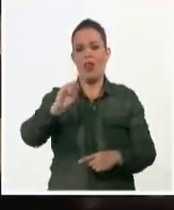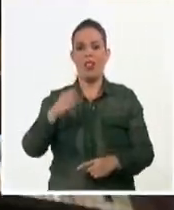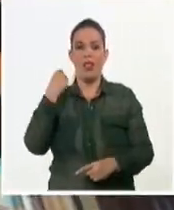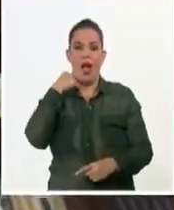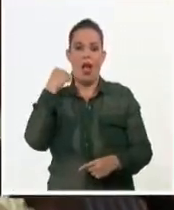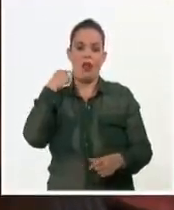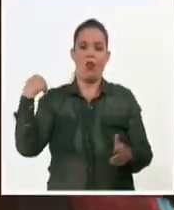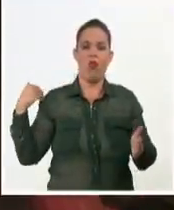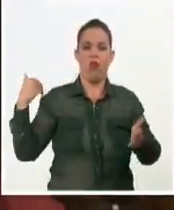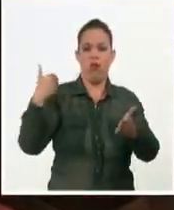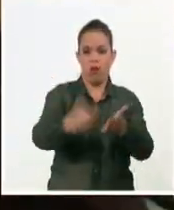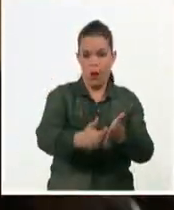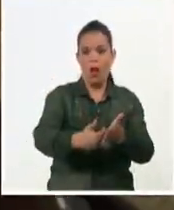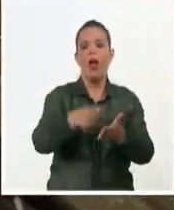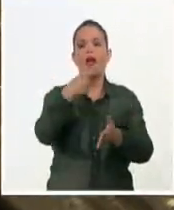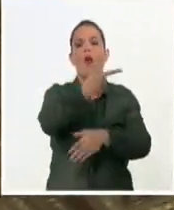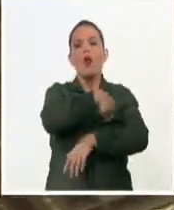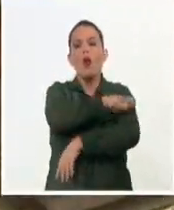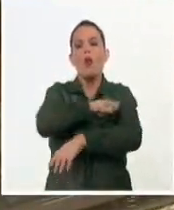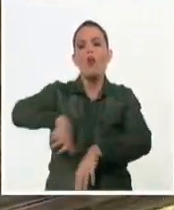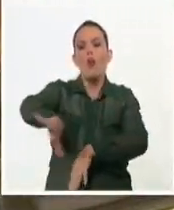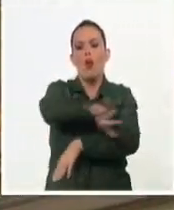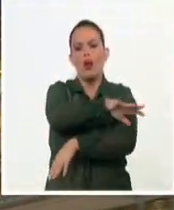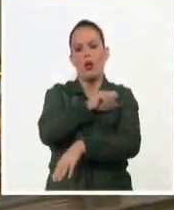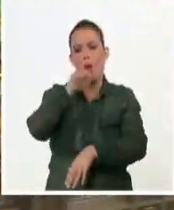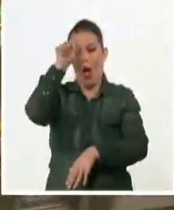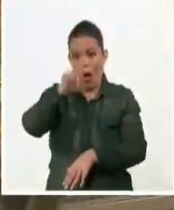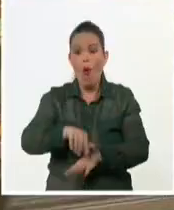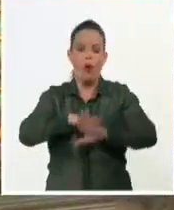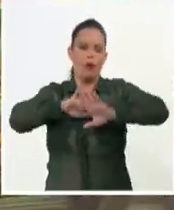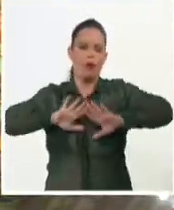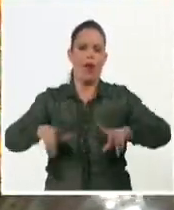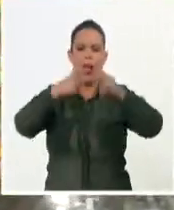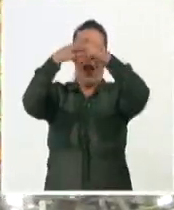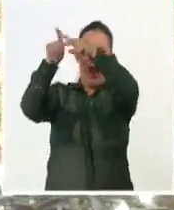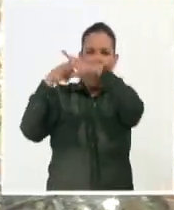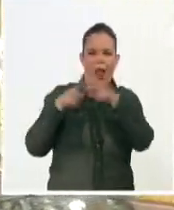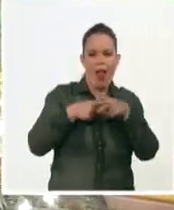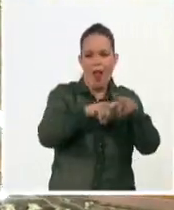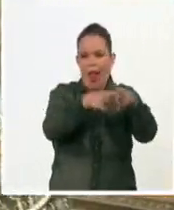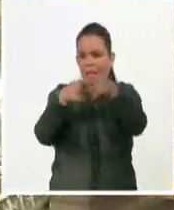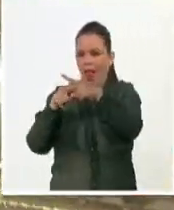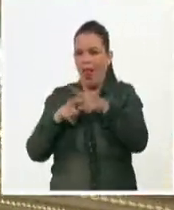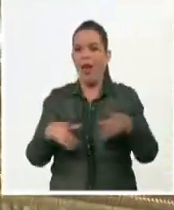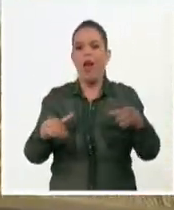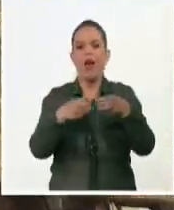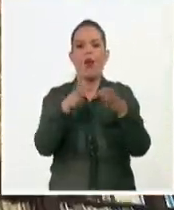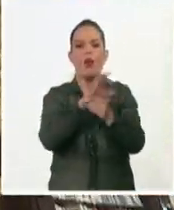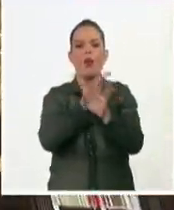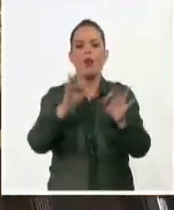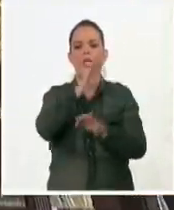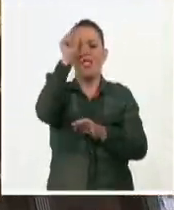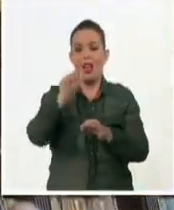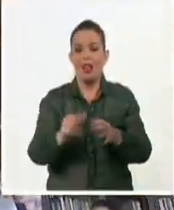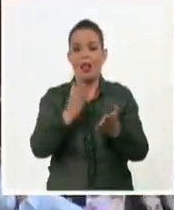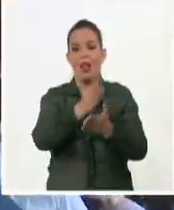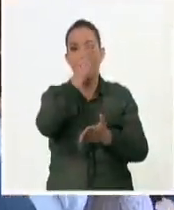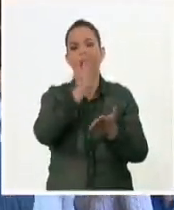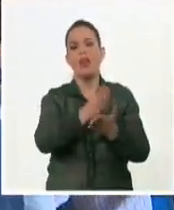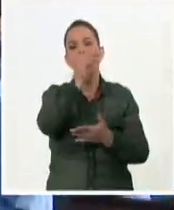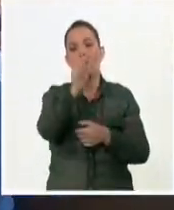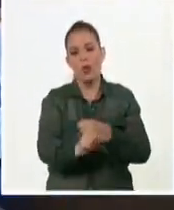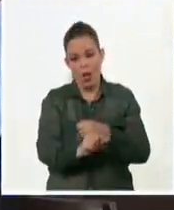Pública del Capitolio, ahora bellamente restaurada por especialistas, estudiantes y profesores de la Escuela de